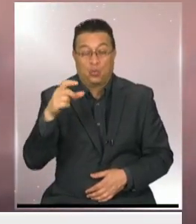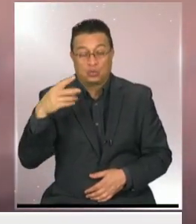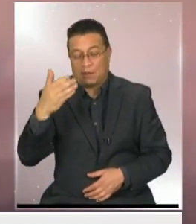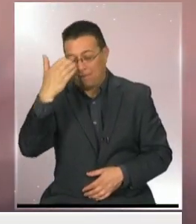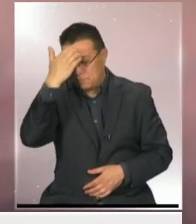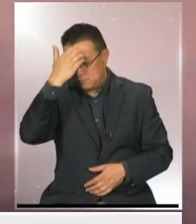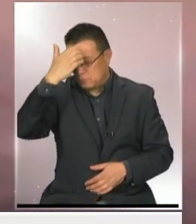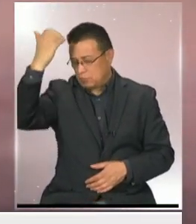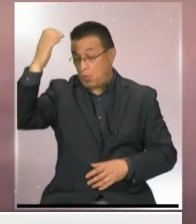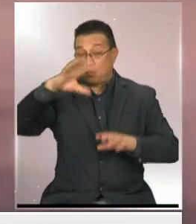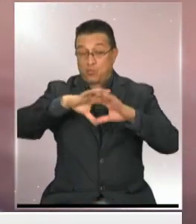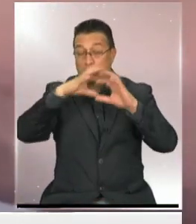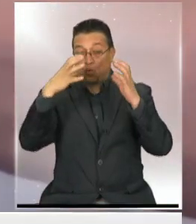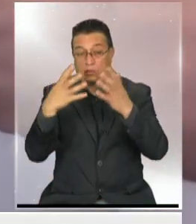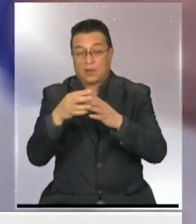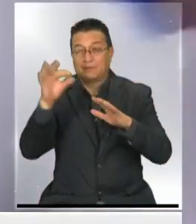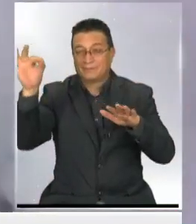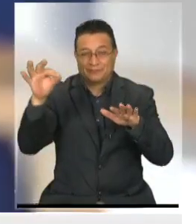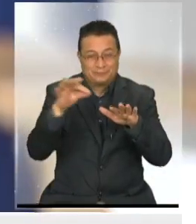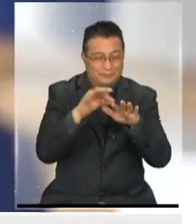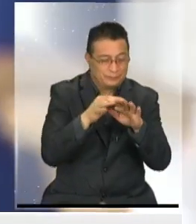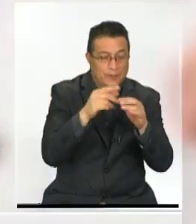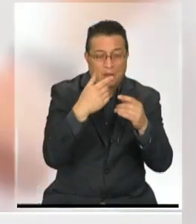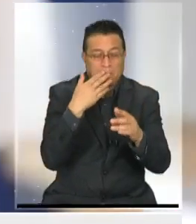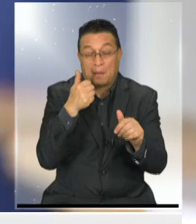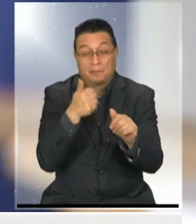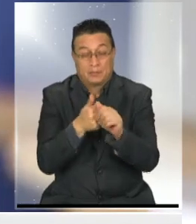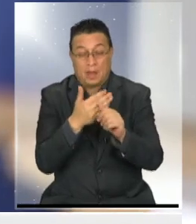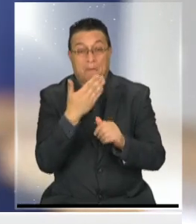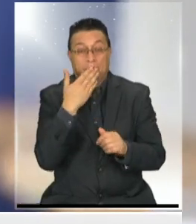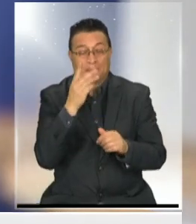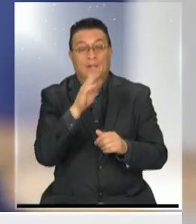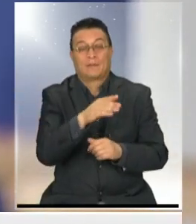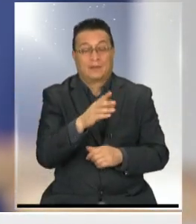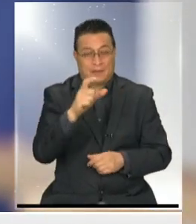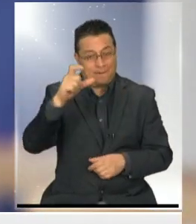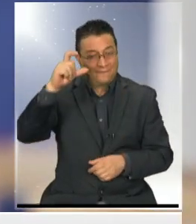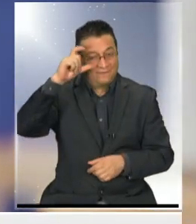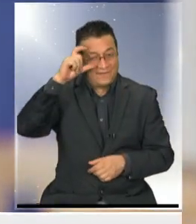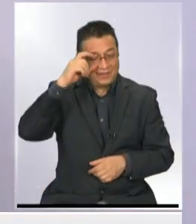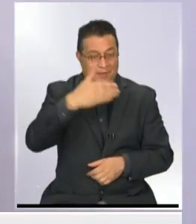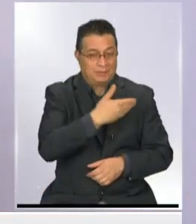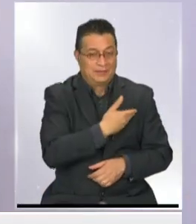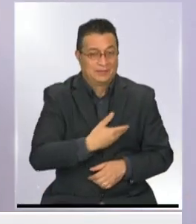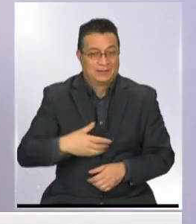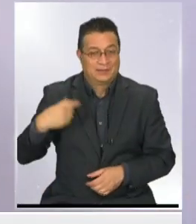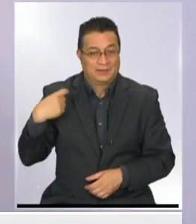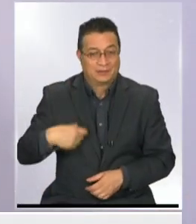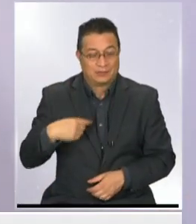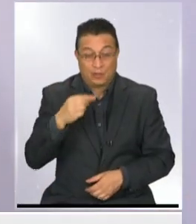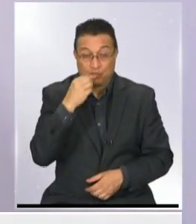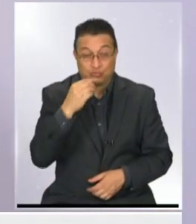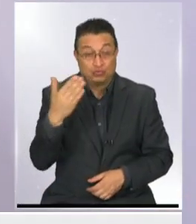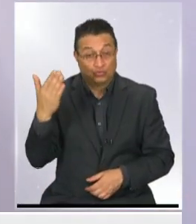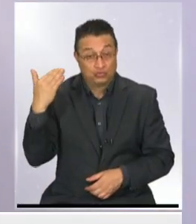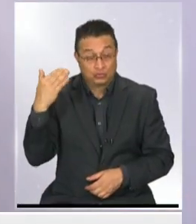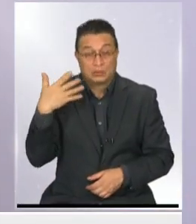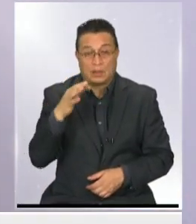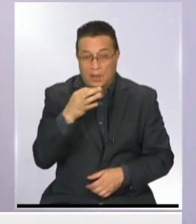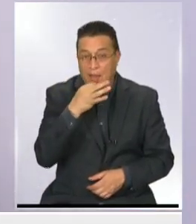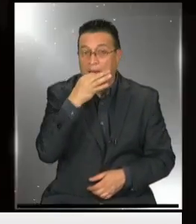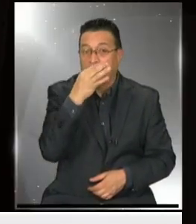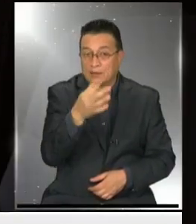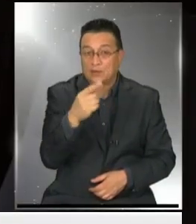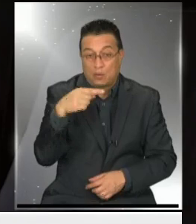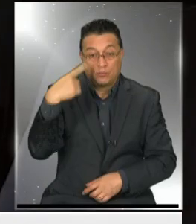eminencia mundial en infectología, en epidemiología, el asesor principal de Joe Biden, el presidente de Estados Unidos. Este hombre hace muy pocas horas, hecho, dijo, vaticinó